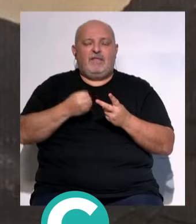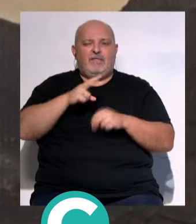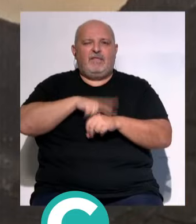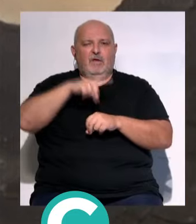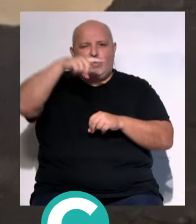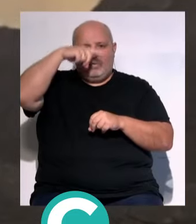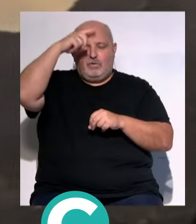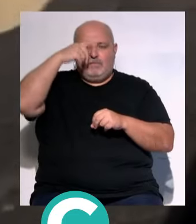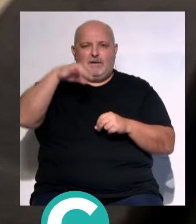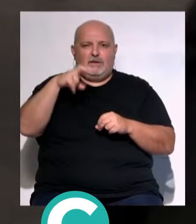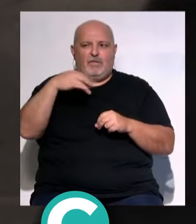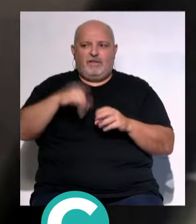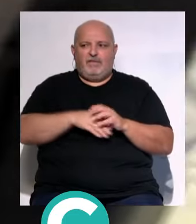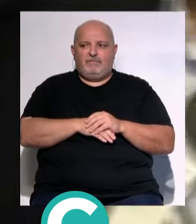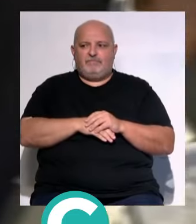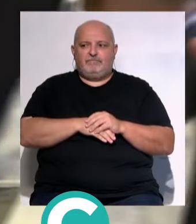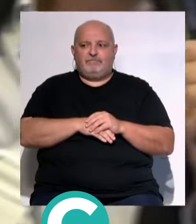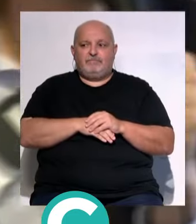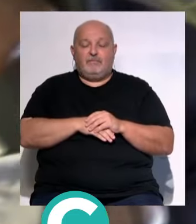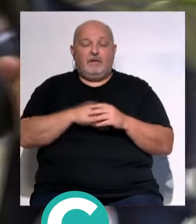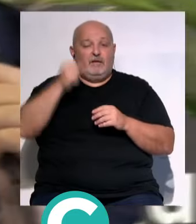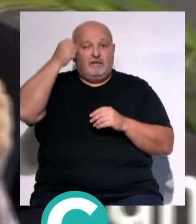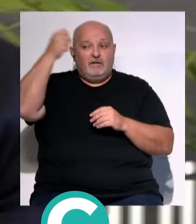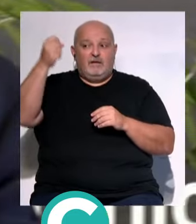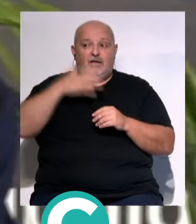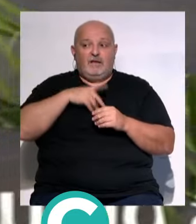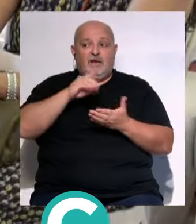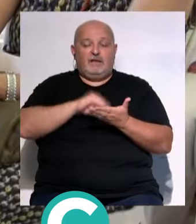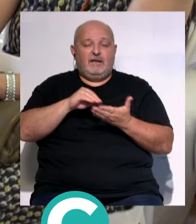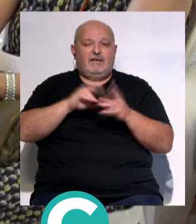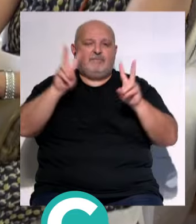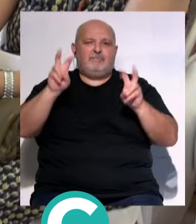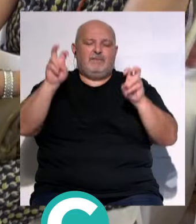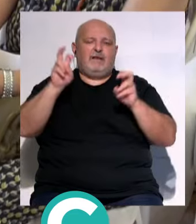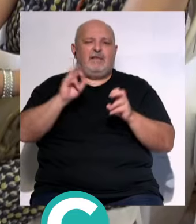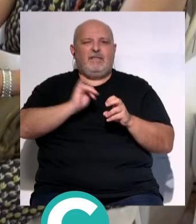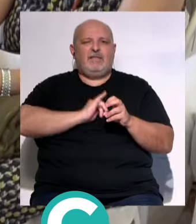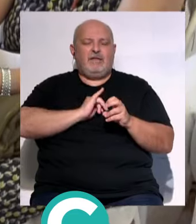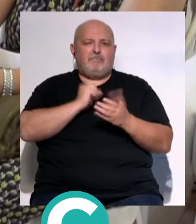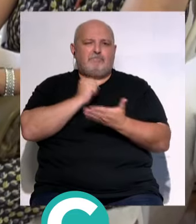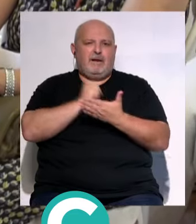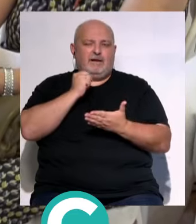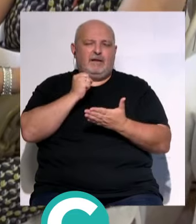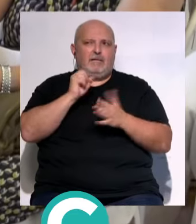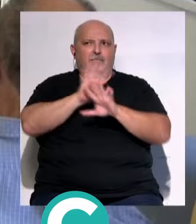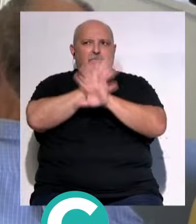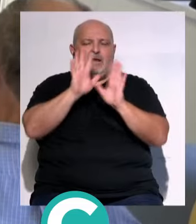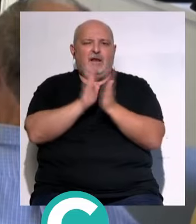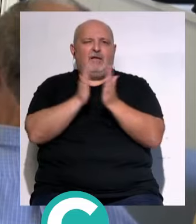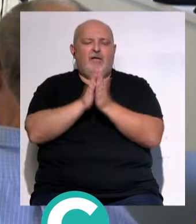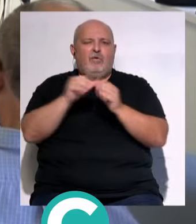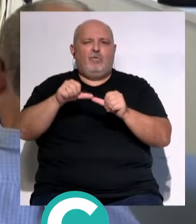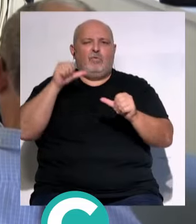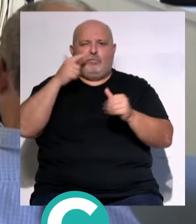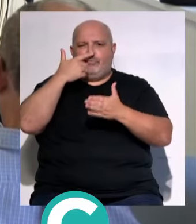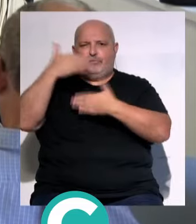delegada de cultura... ...Maite González... ...y es que se sueña porque la literatura... ...sea la marca e identidad de una ciudad... ...que aparece en los libros desde la